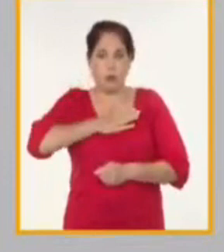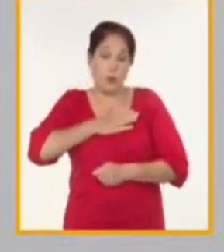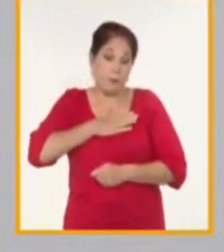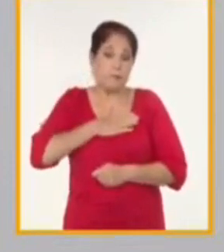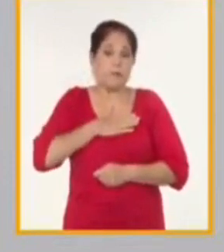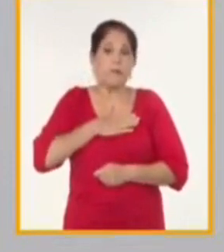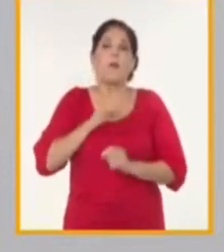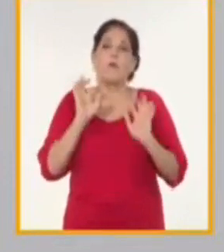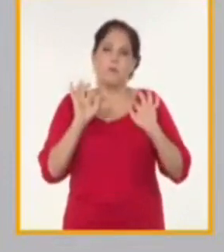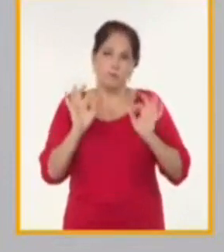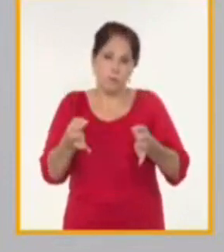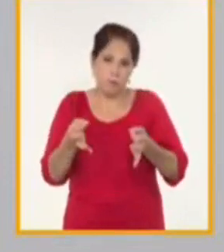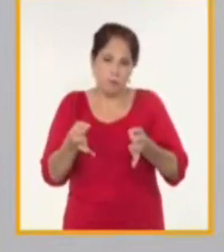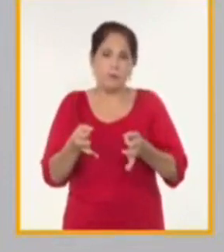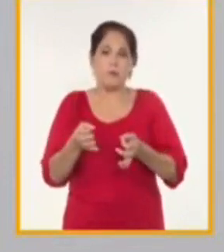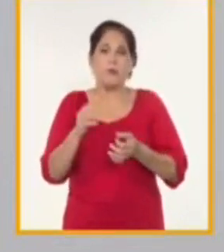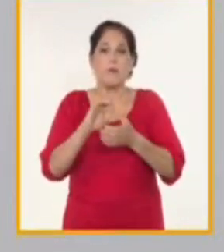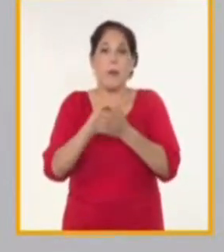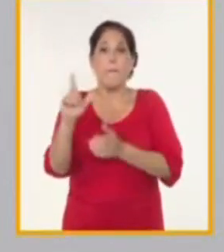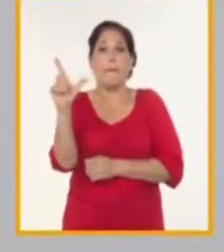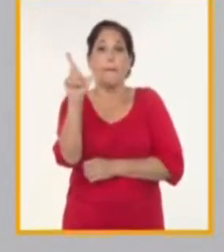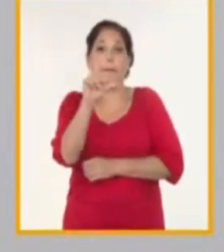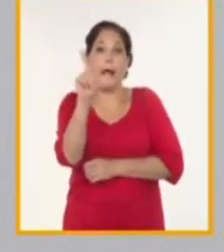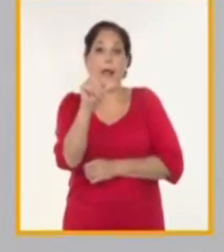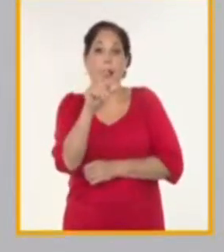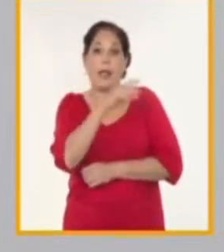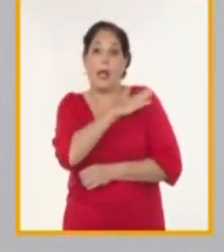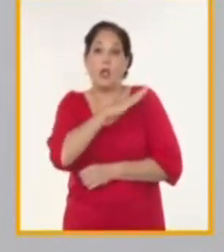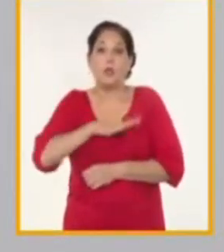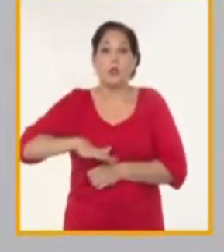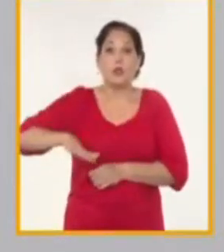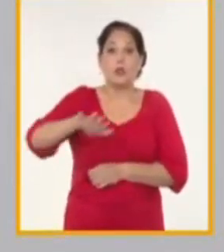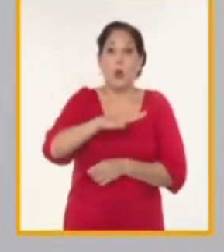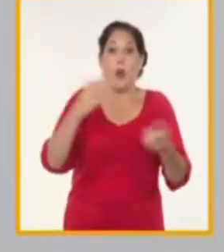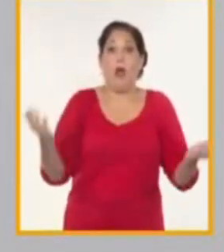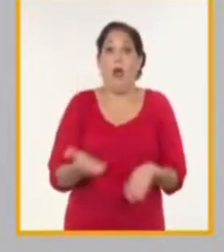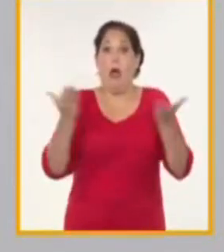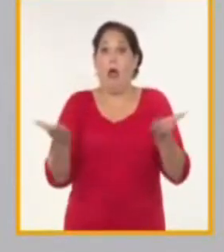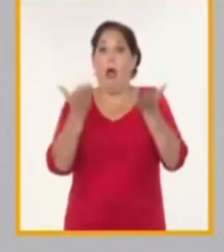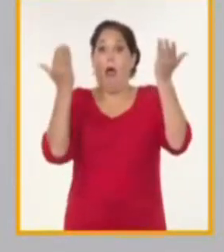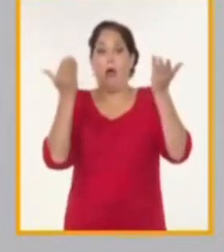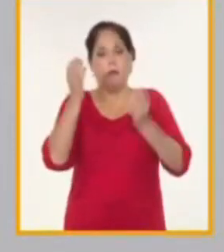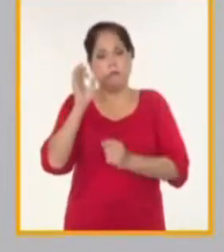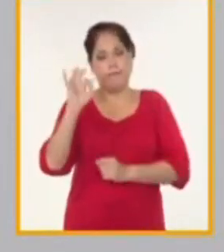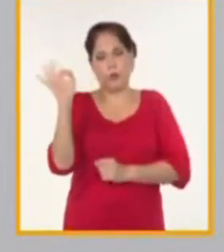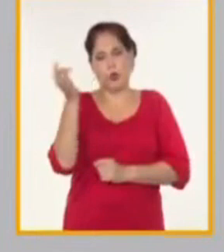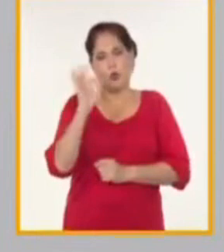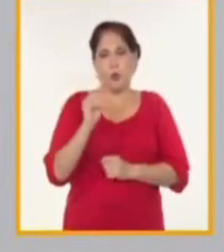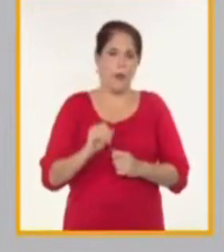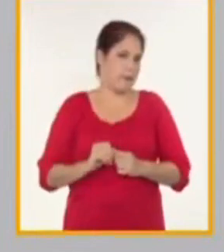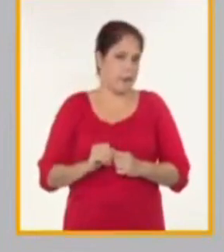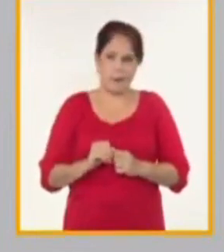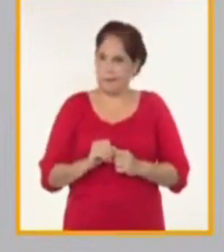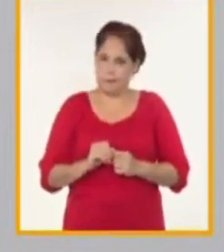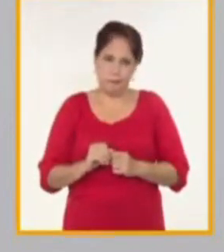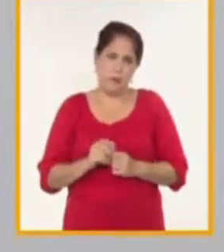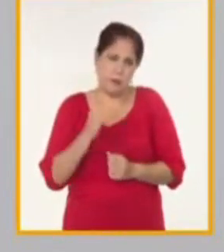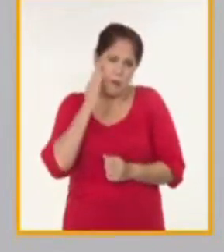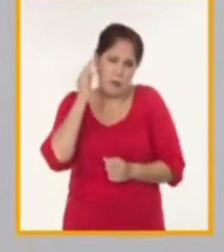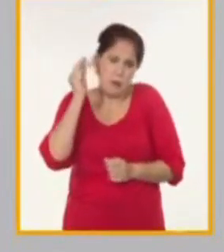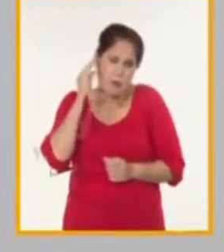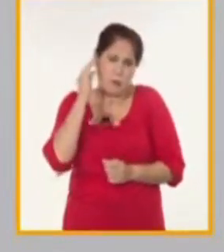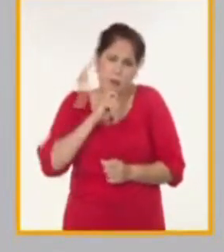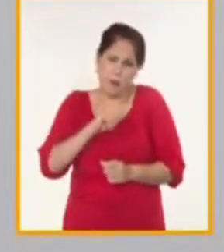Es cierto que la zona no marcha al ritmo que todos quisieran. Eso para nosotros no es un secreto